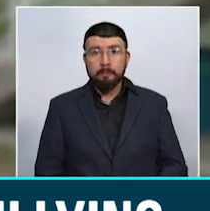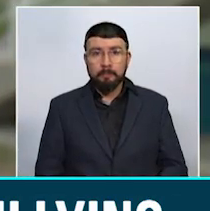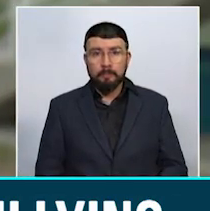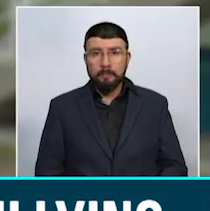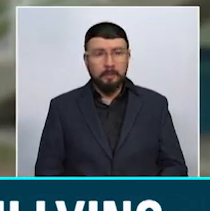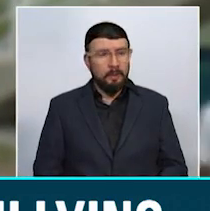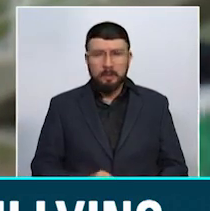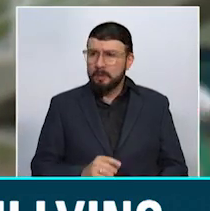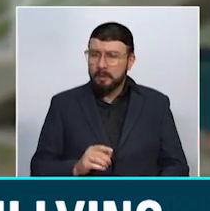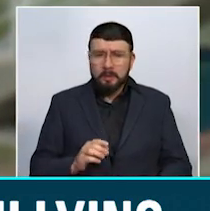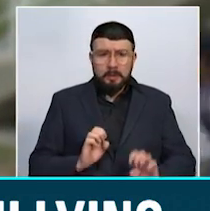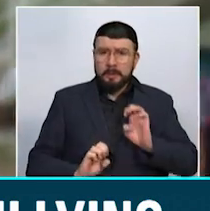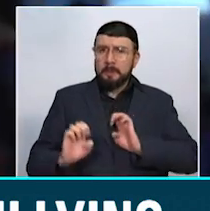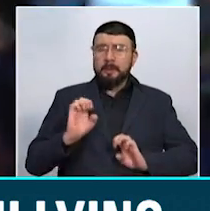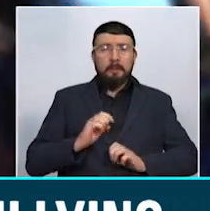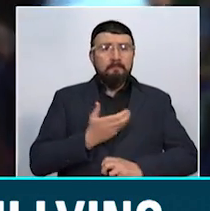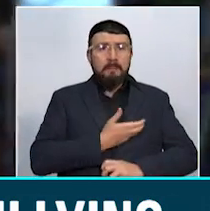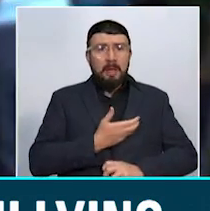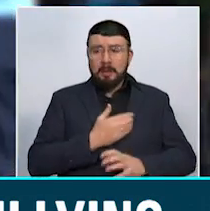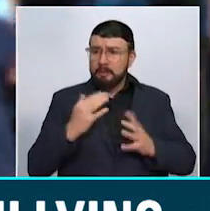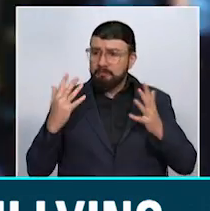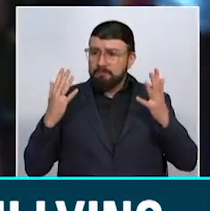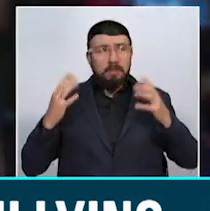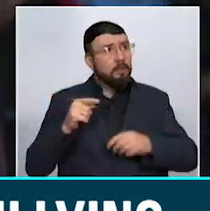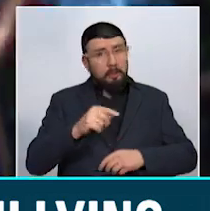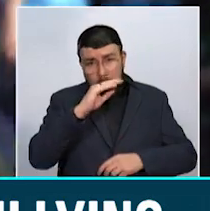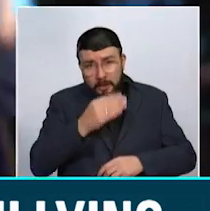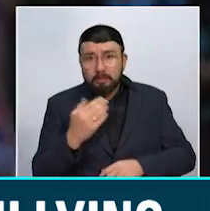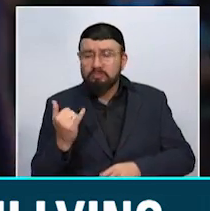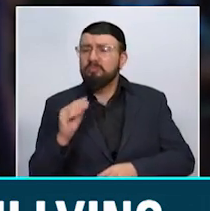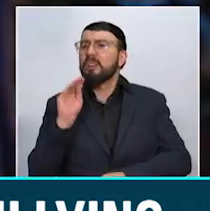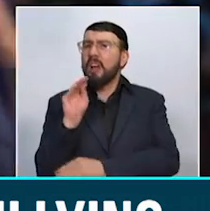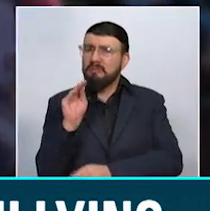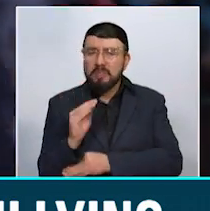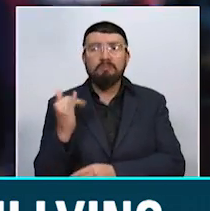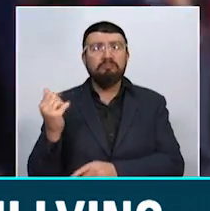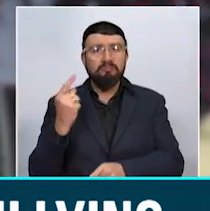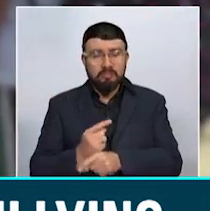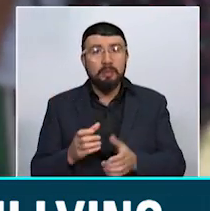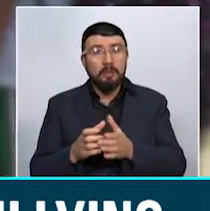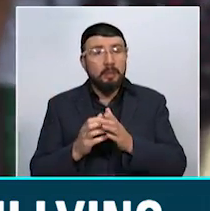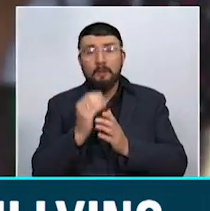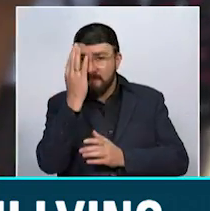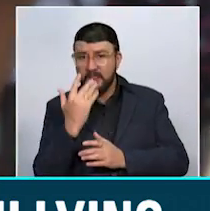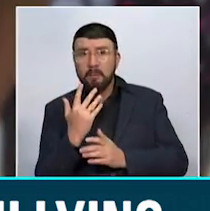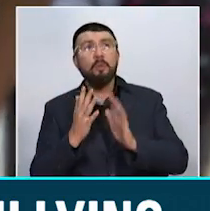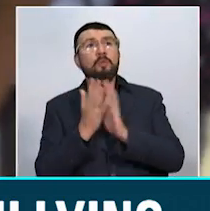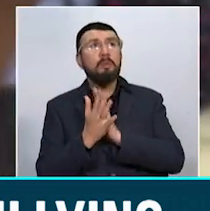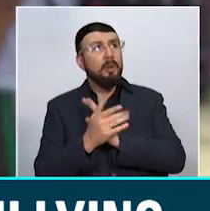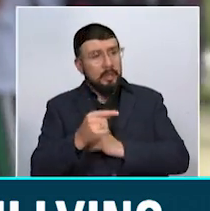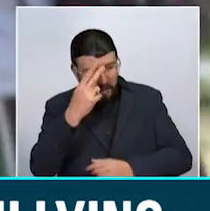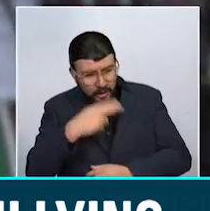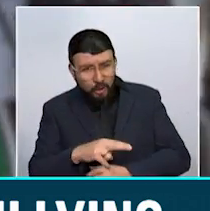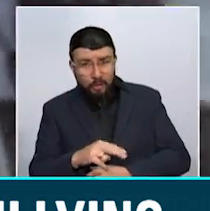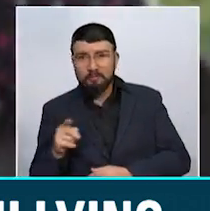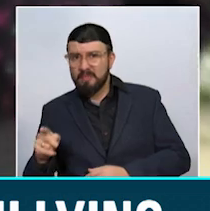Indignada, indefensa y hasta angustiada, la madre del menor dio a conocer el caso a través de las redes sociales. Al parecer su hijo venía siendo